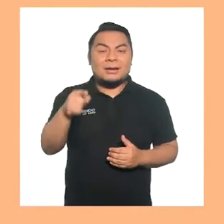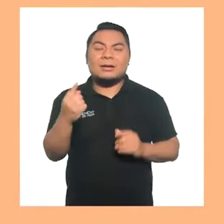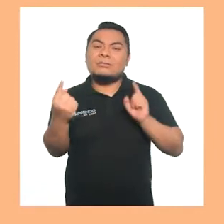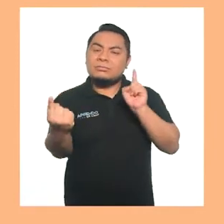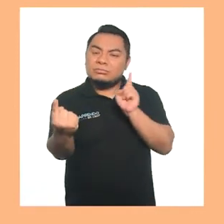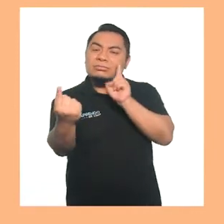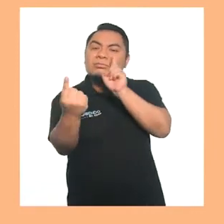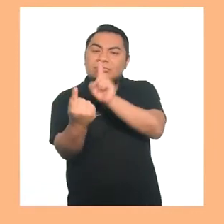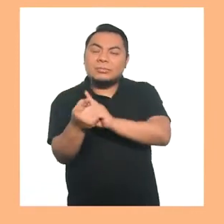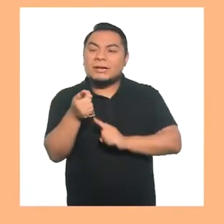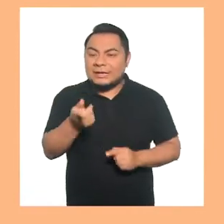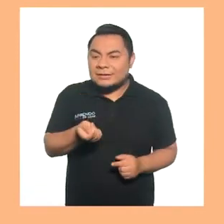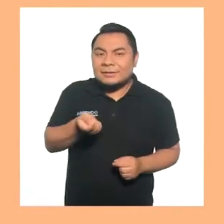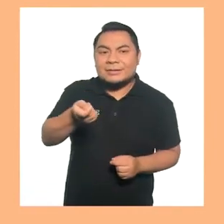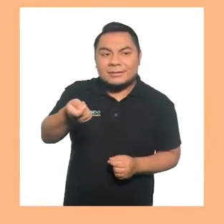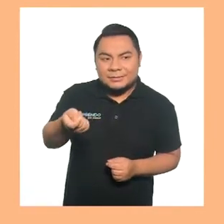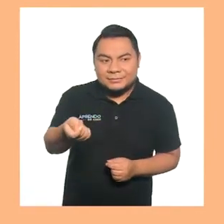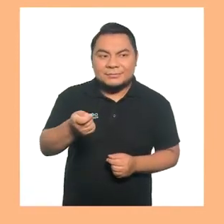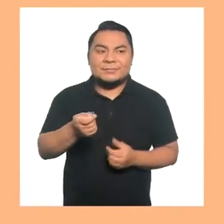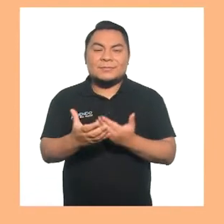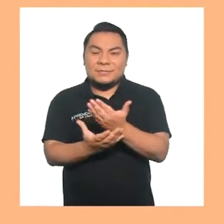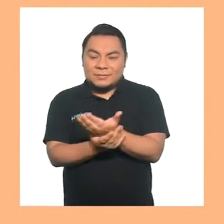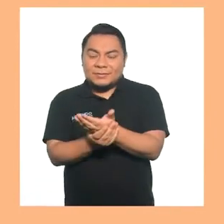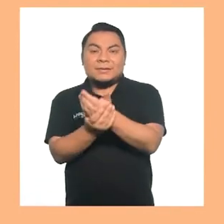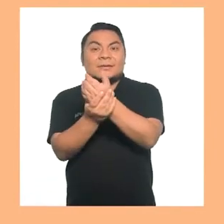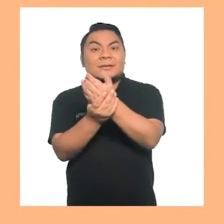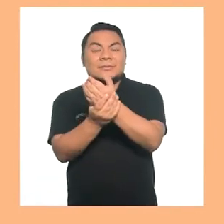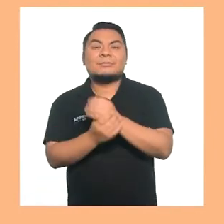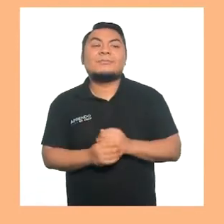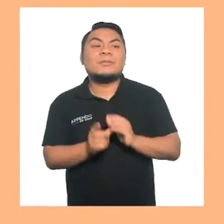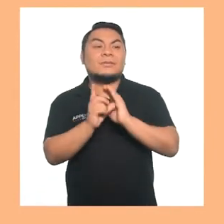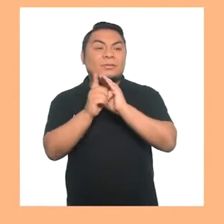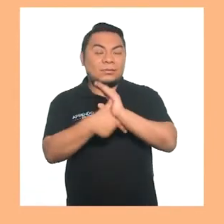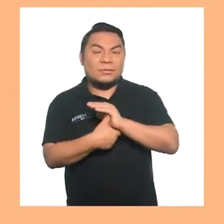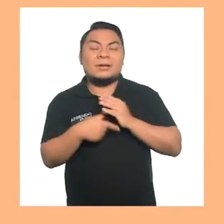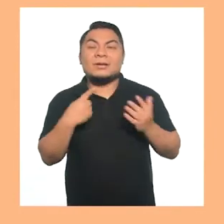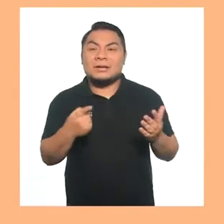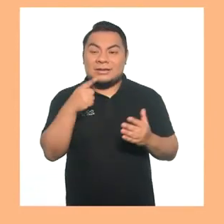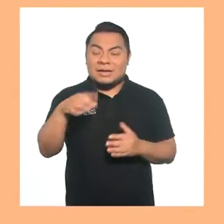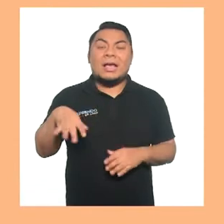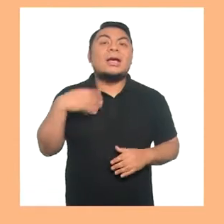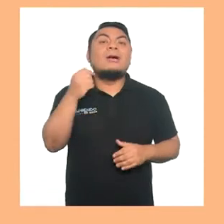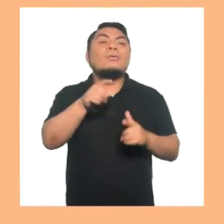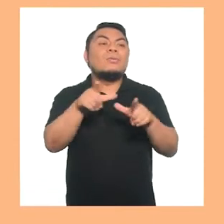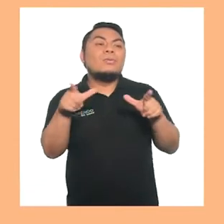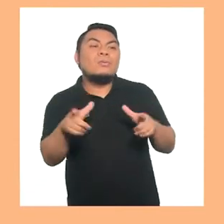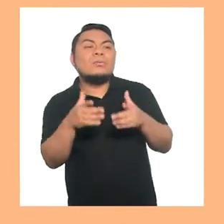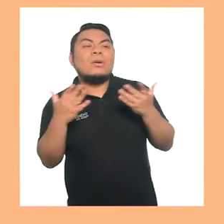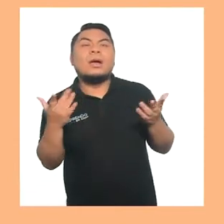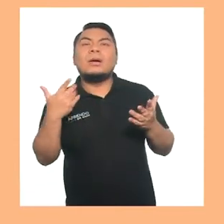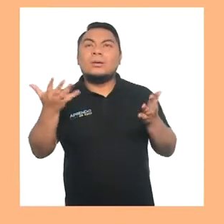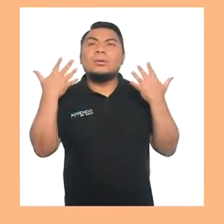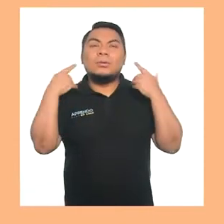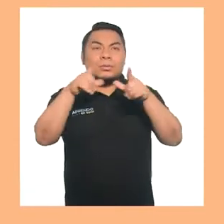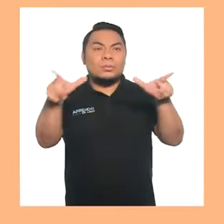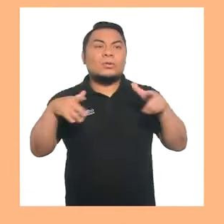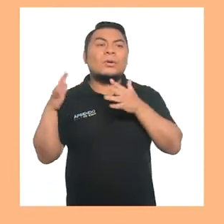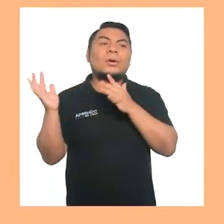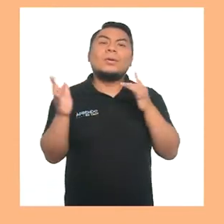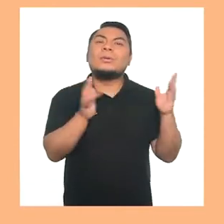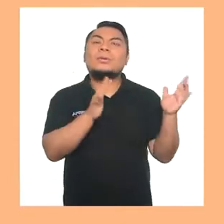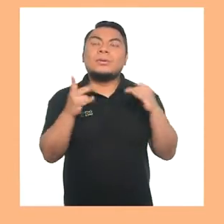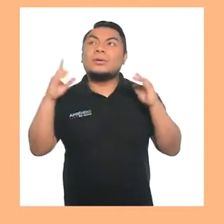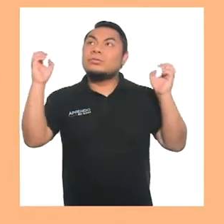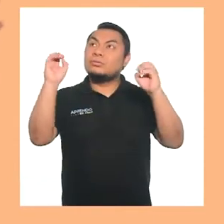dirigiendo a ella o a él. Luego, llévala o llévalo a un lugar ventilado